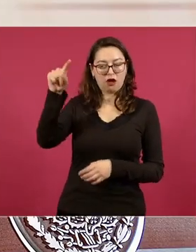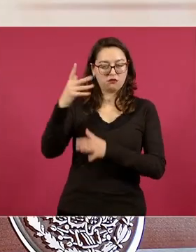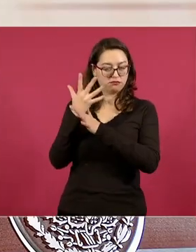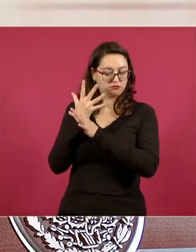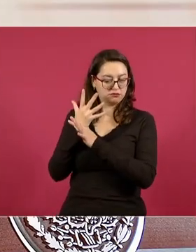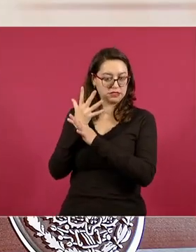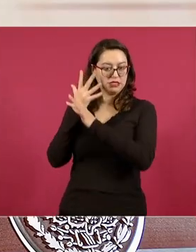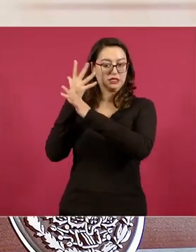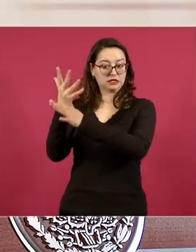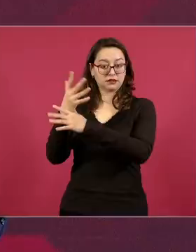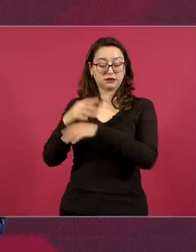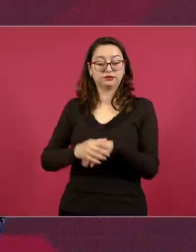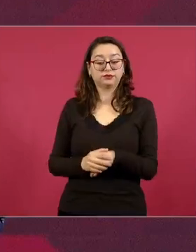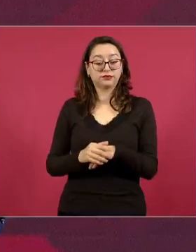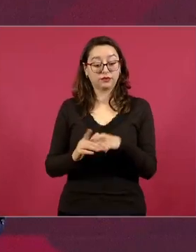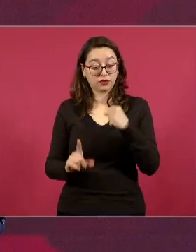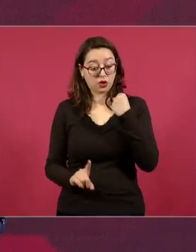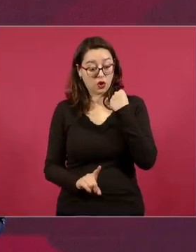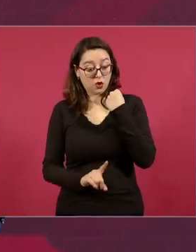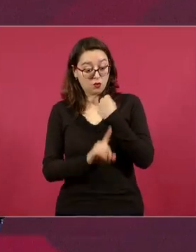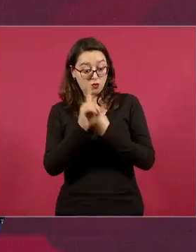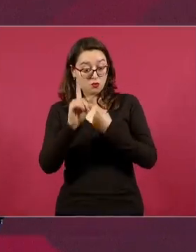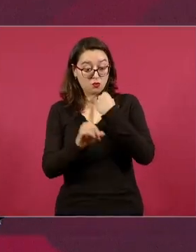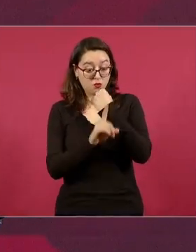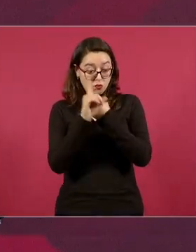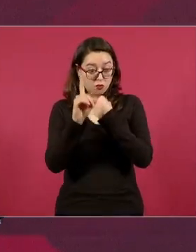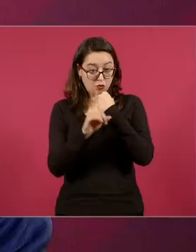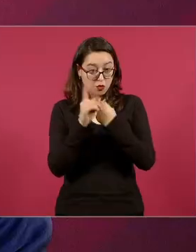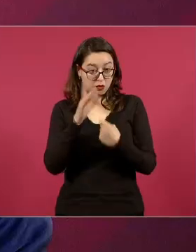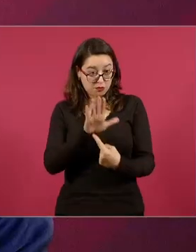es un problema medio resuelto